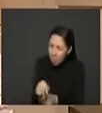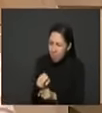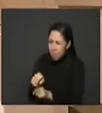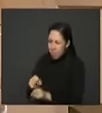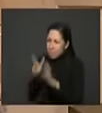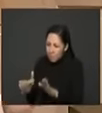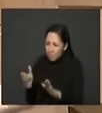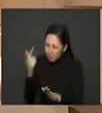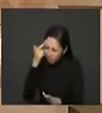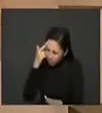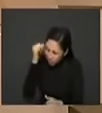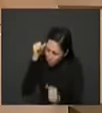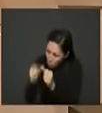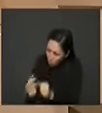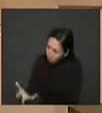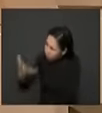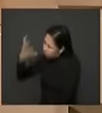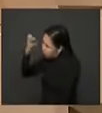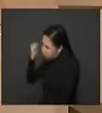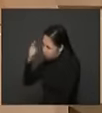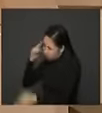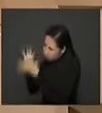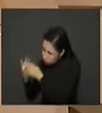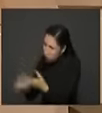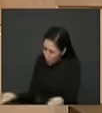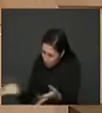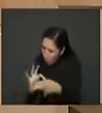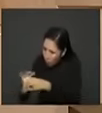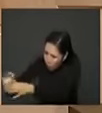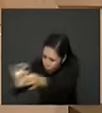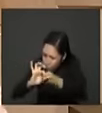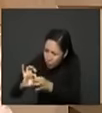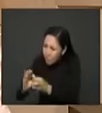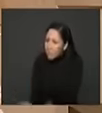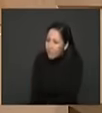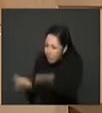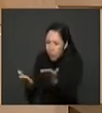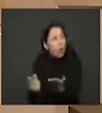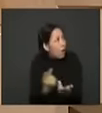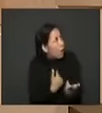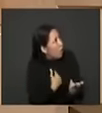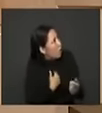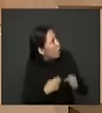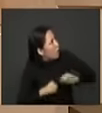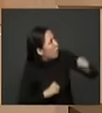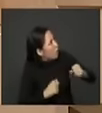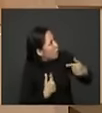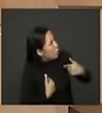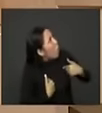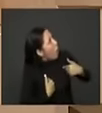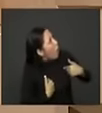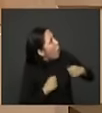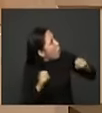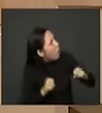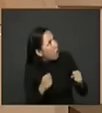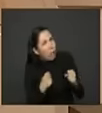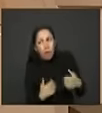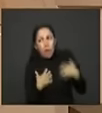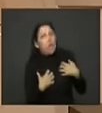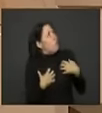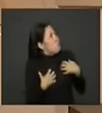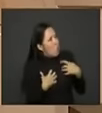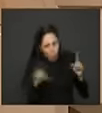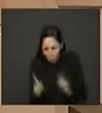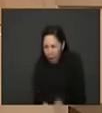su memoria. Es permitirles volver a asociarse. Es permitirles volver a ejercer pediduría ciudadanía. Es